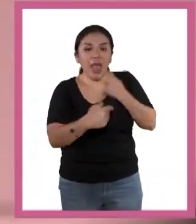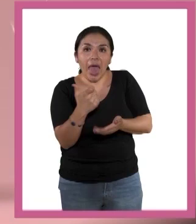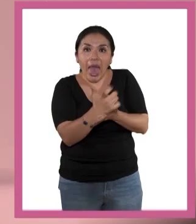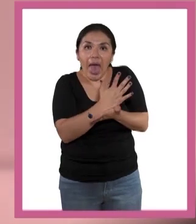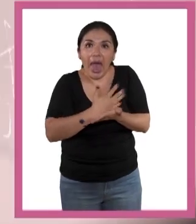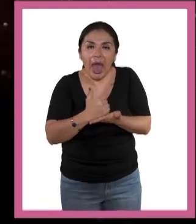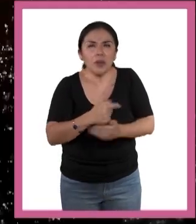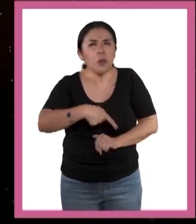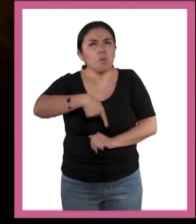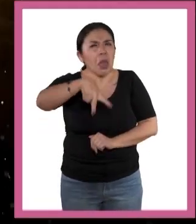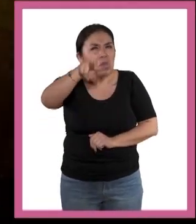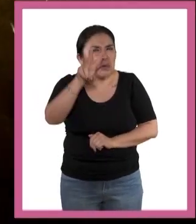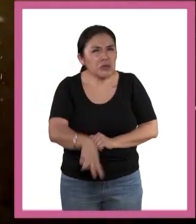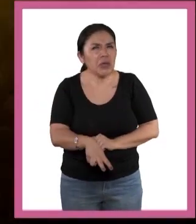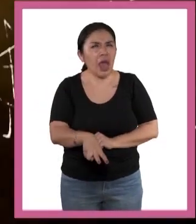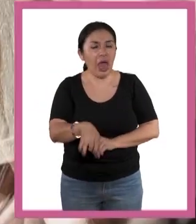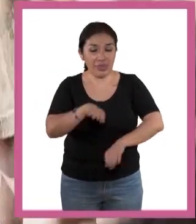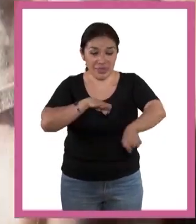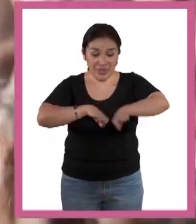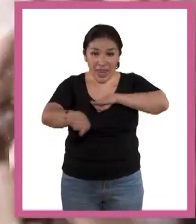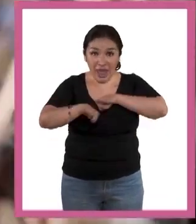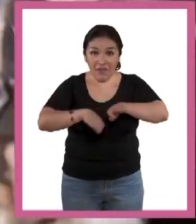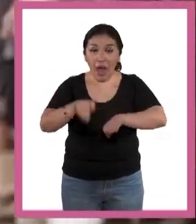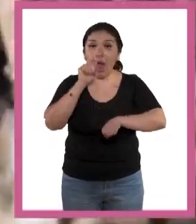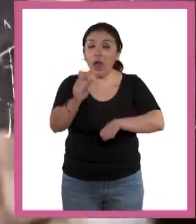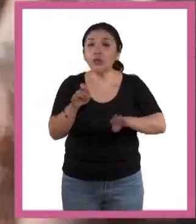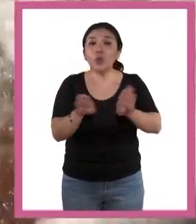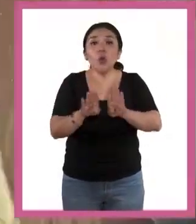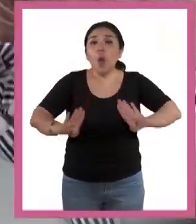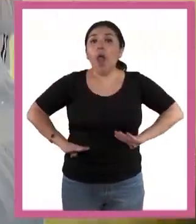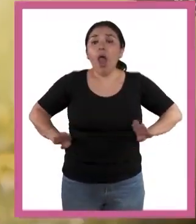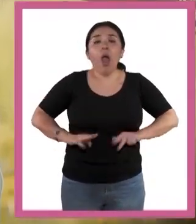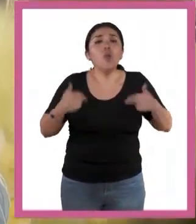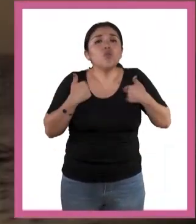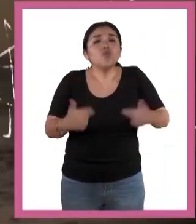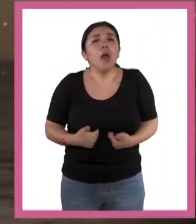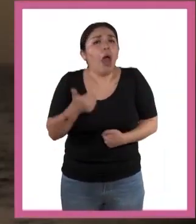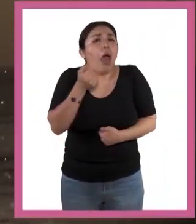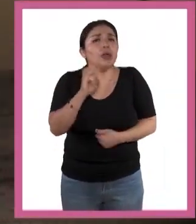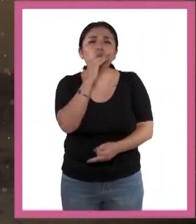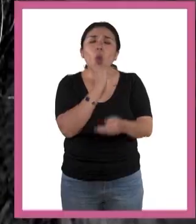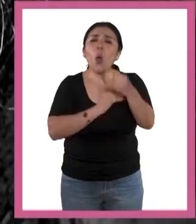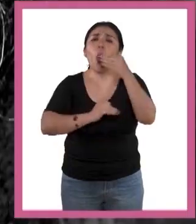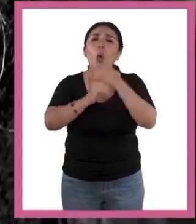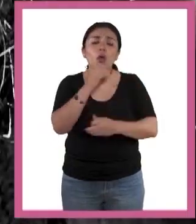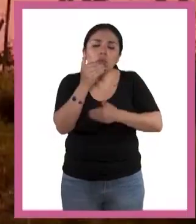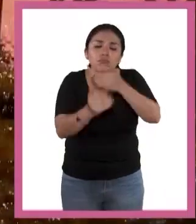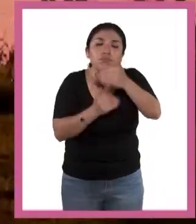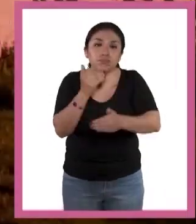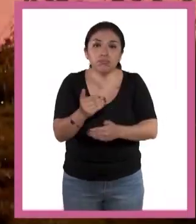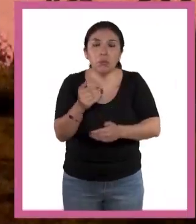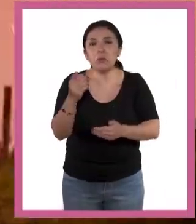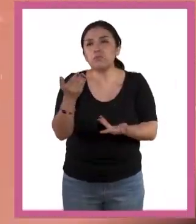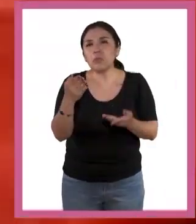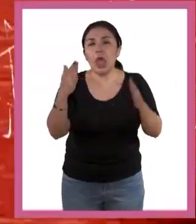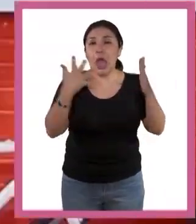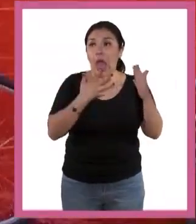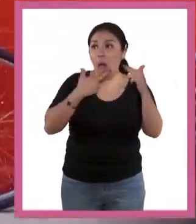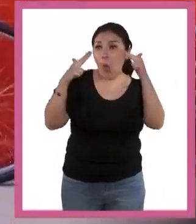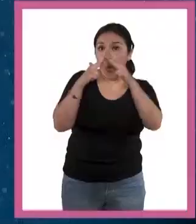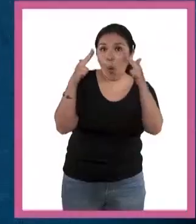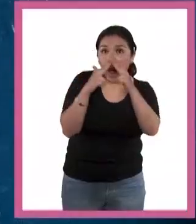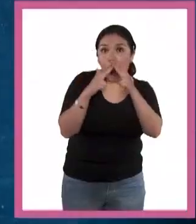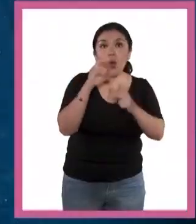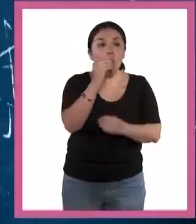dinero. Pero en realidad el trabajo es parte de la vida humana en todas sus facetas, desde tener un hogar